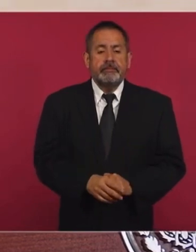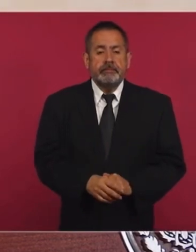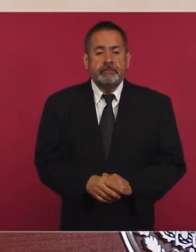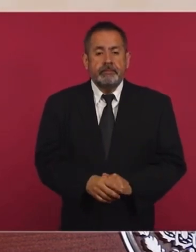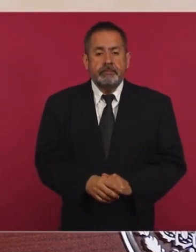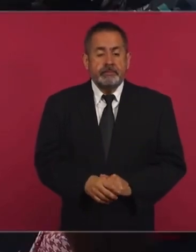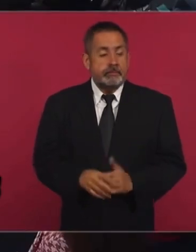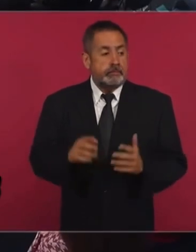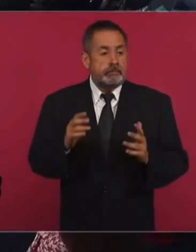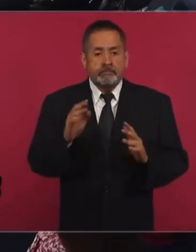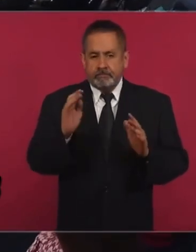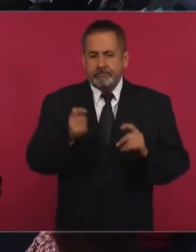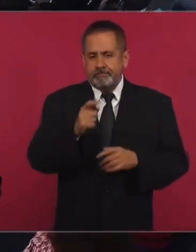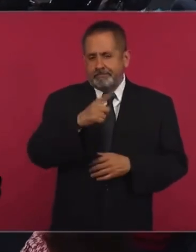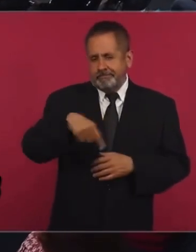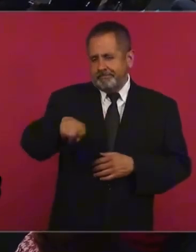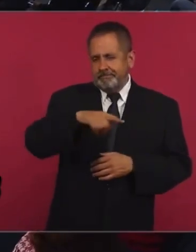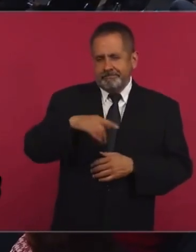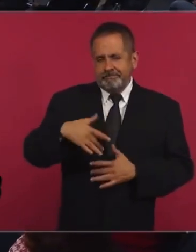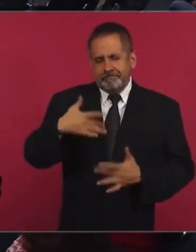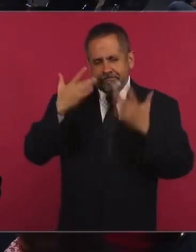renuncian, se van hasta los de